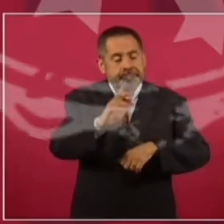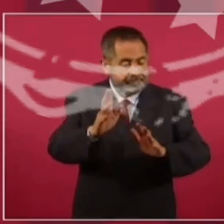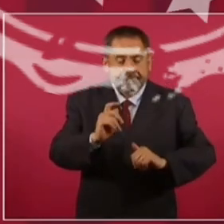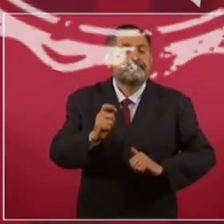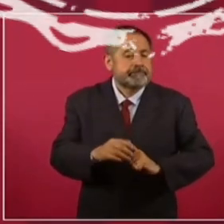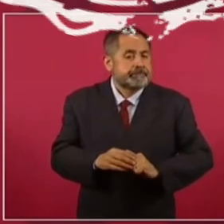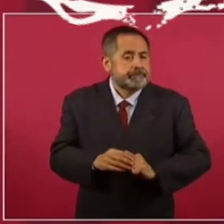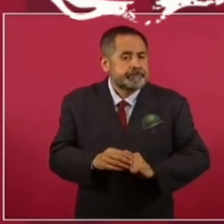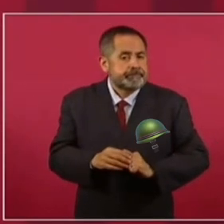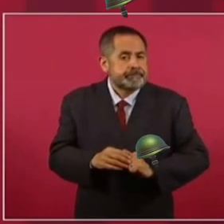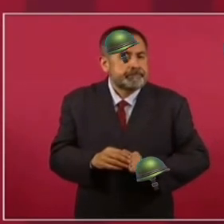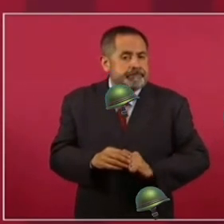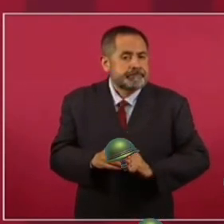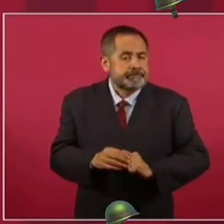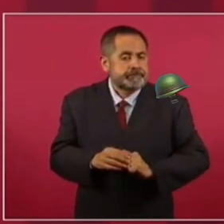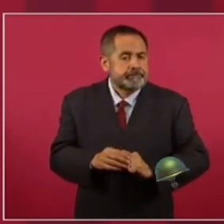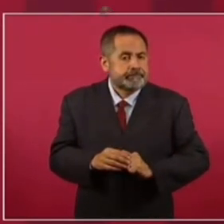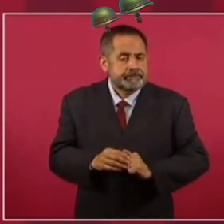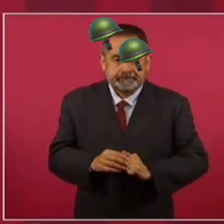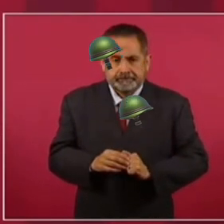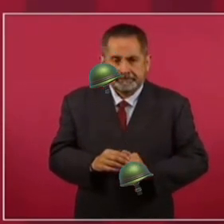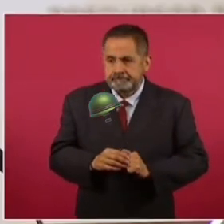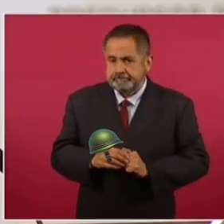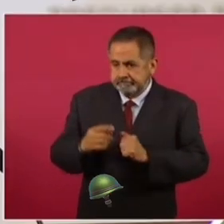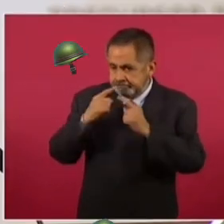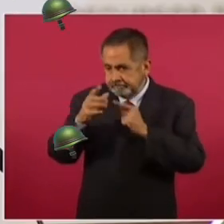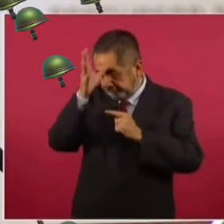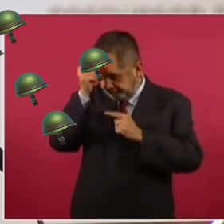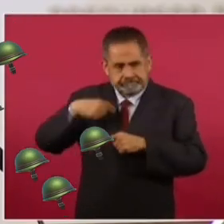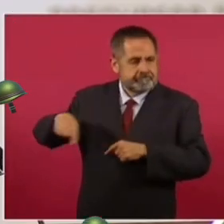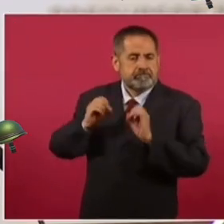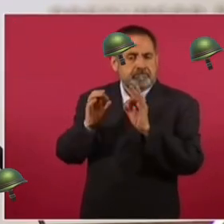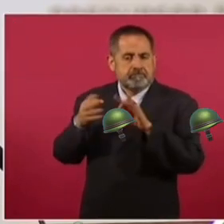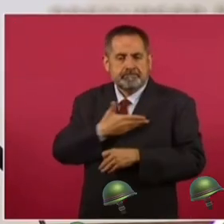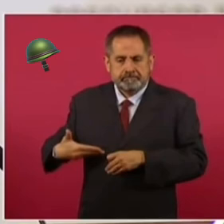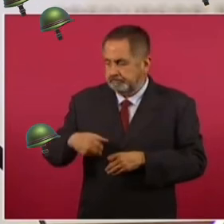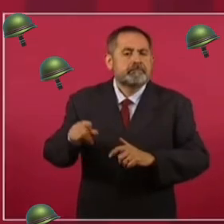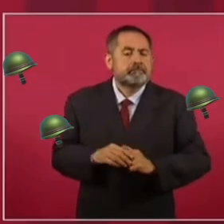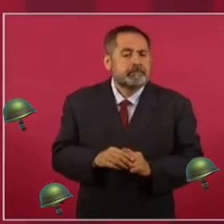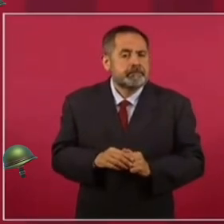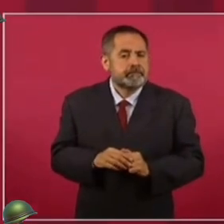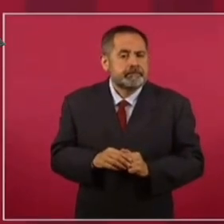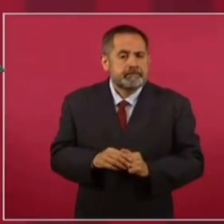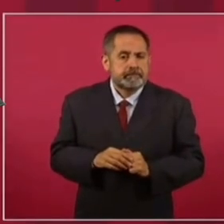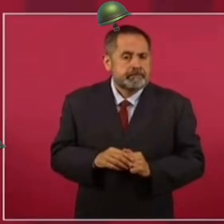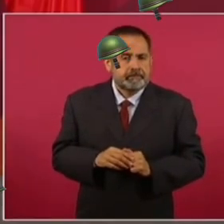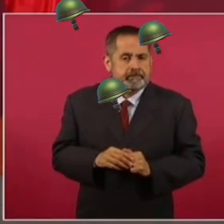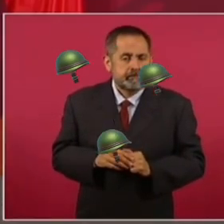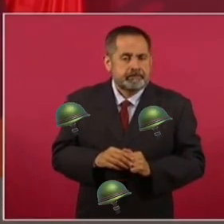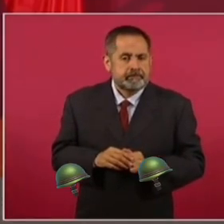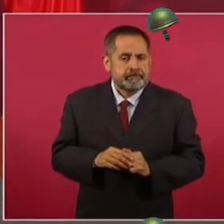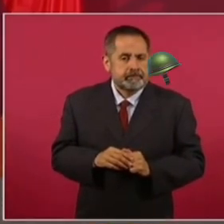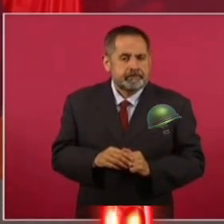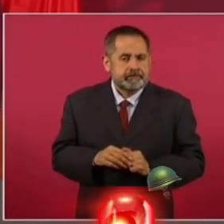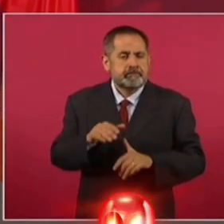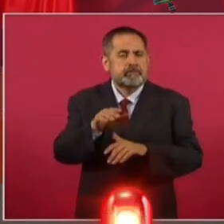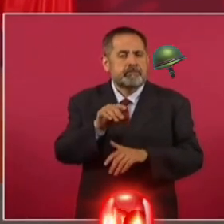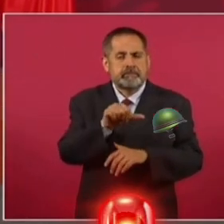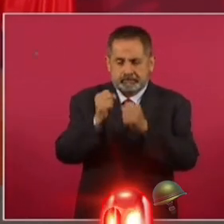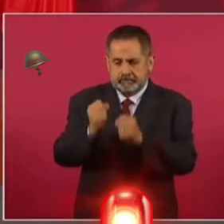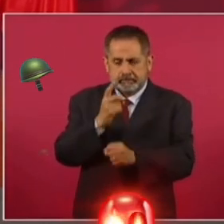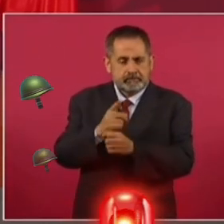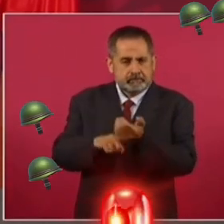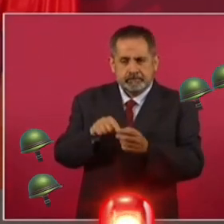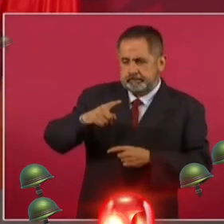Ya, por acuerdo de la presidencia, pasa la seguridad que tiene que ver